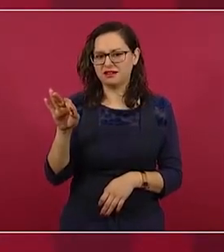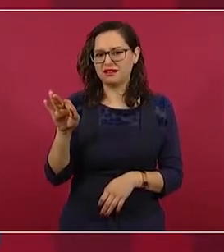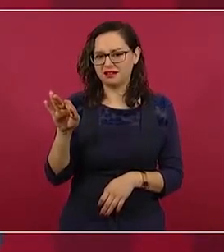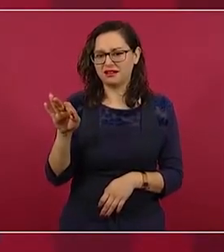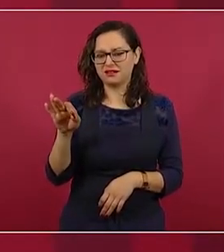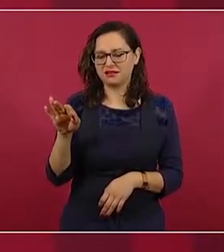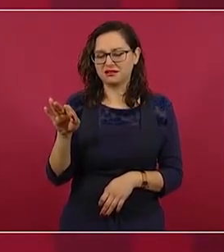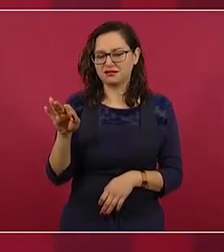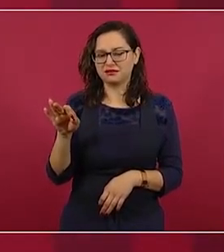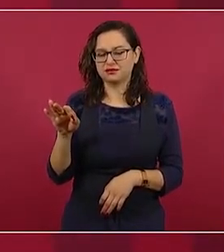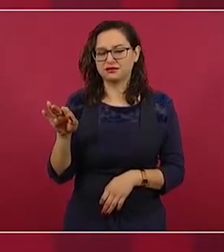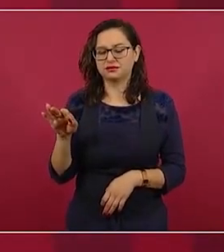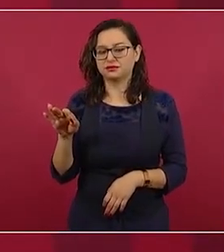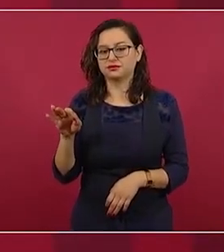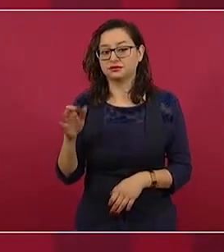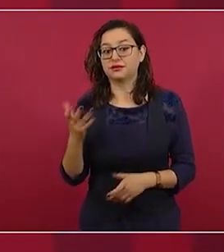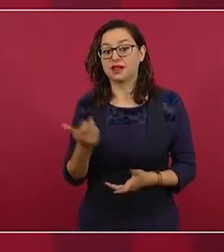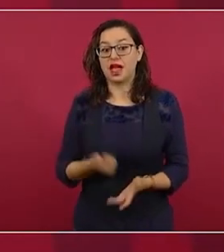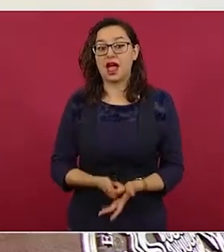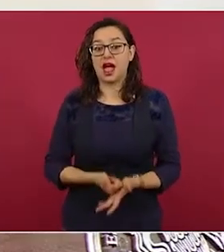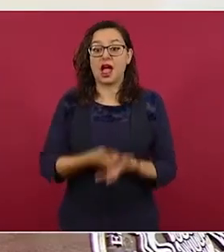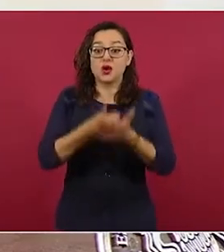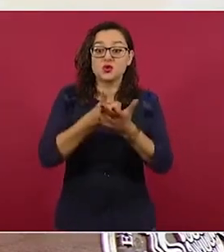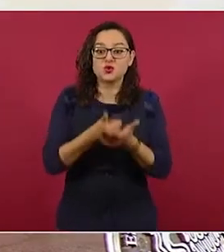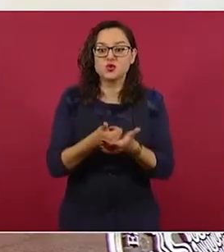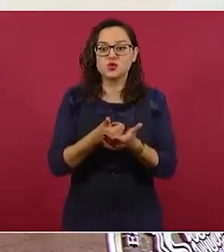Eso ayuda mucho.